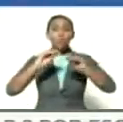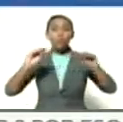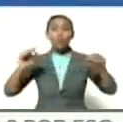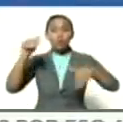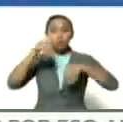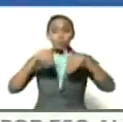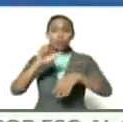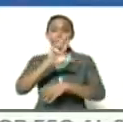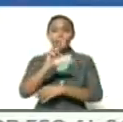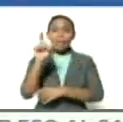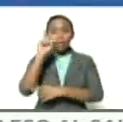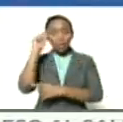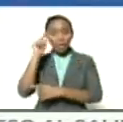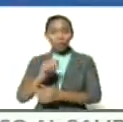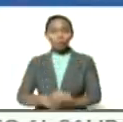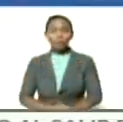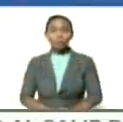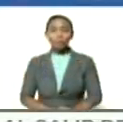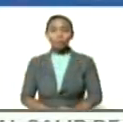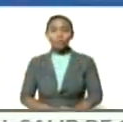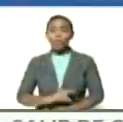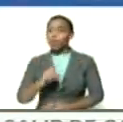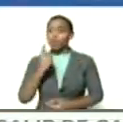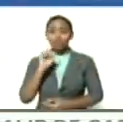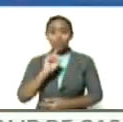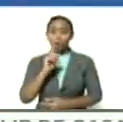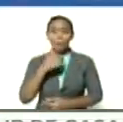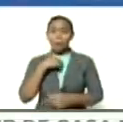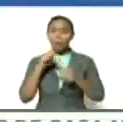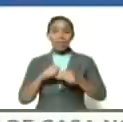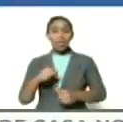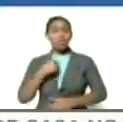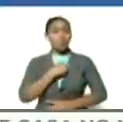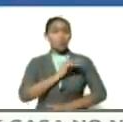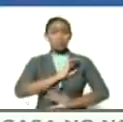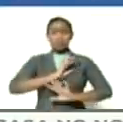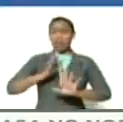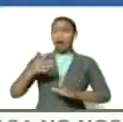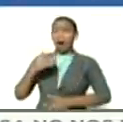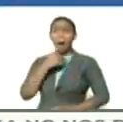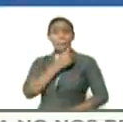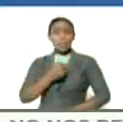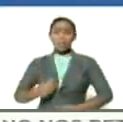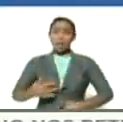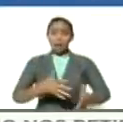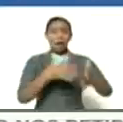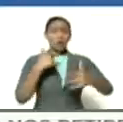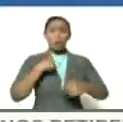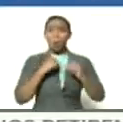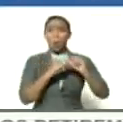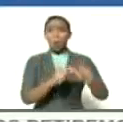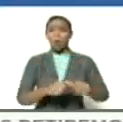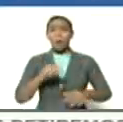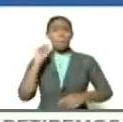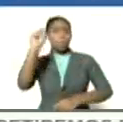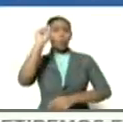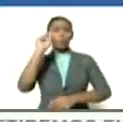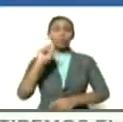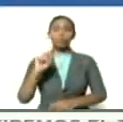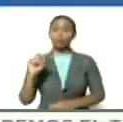en 30 días no me quedé diciendo soy presidente acabamos de ganar y sigo como presidente y punto